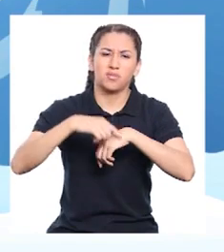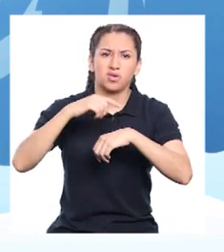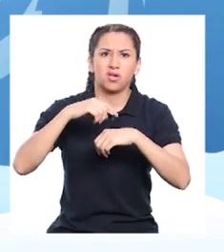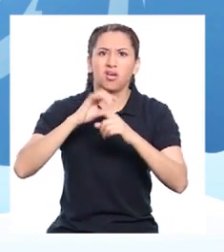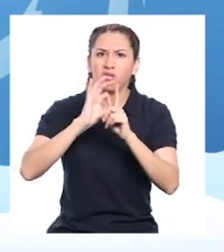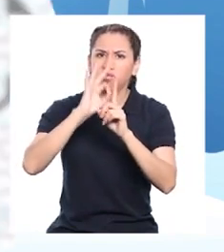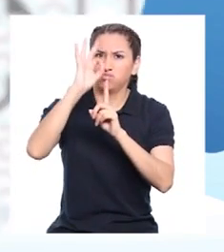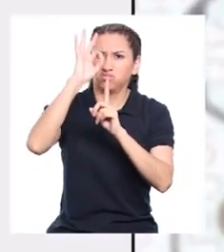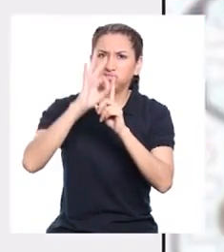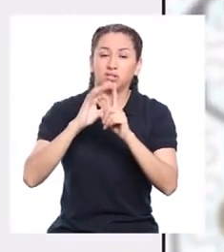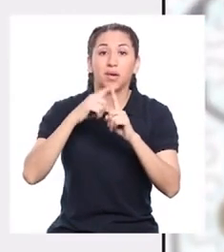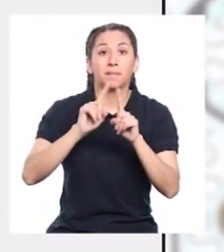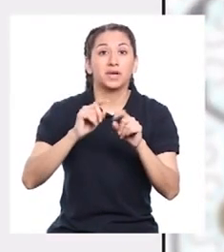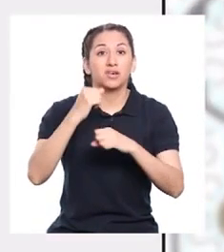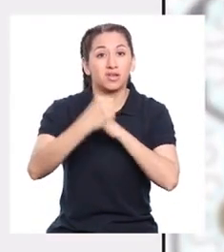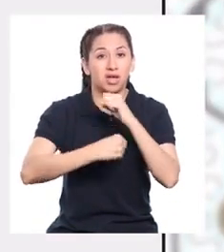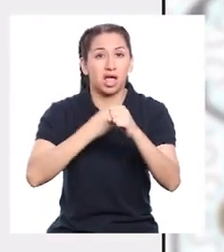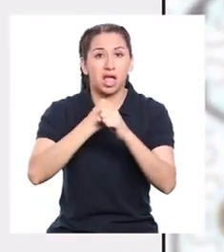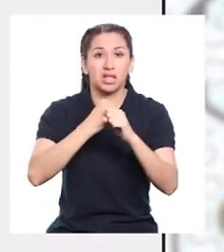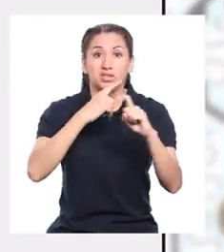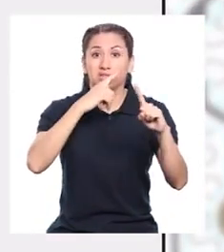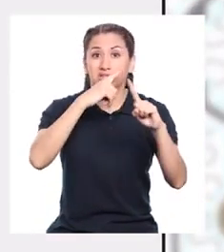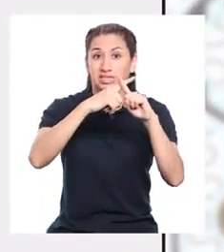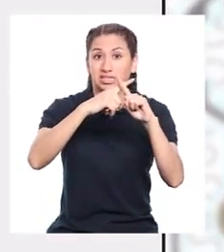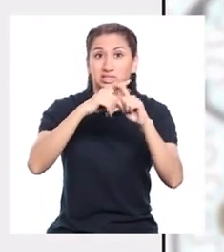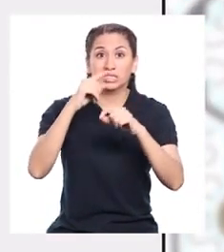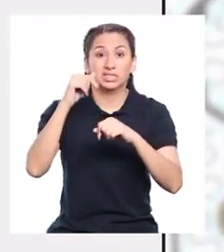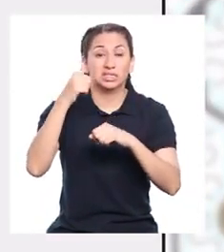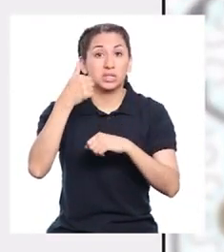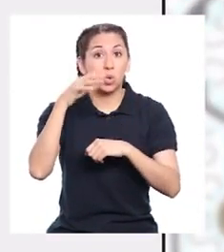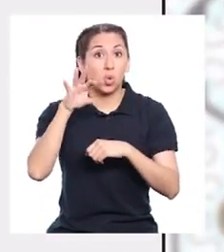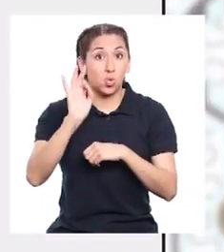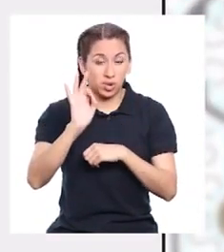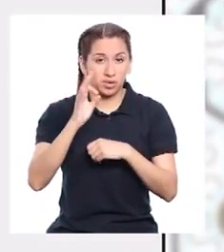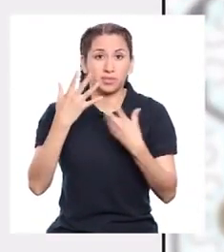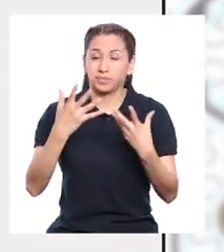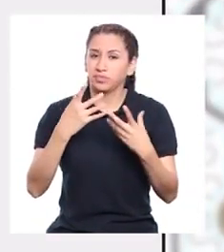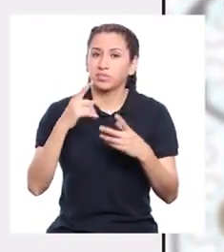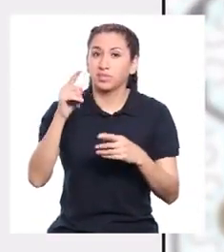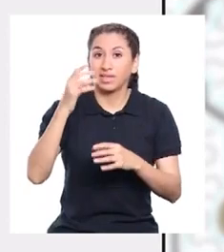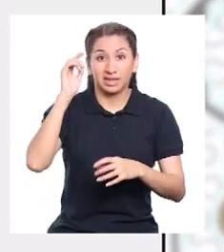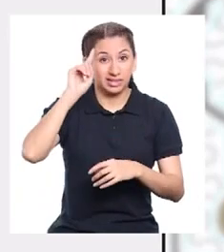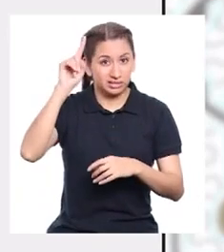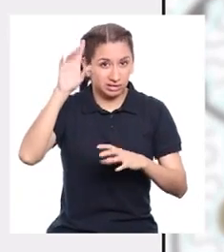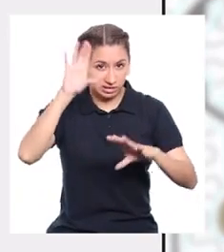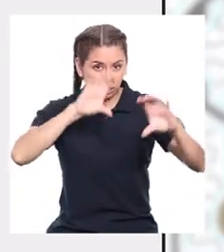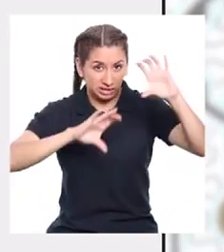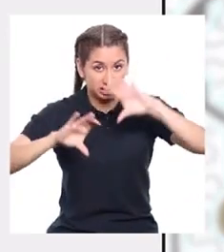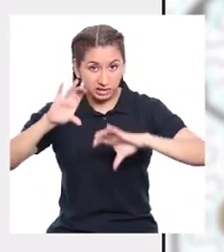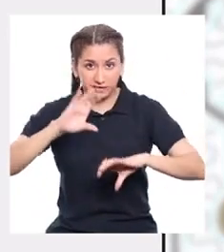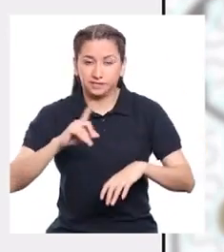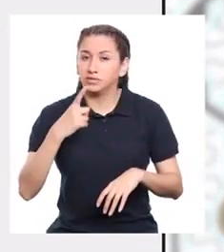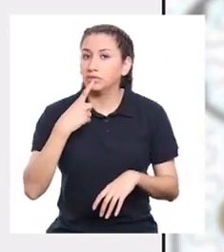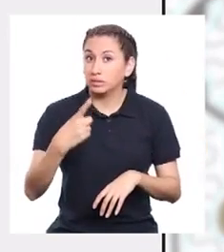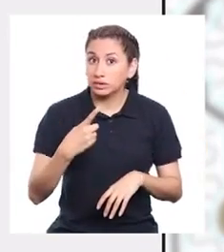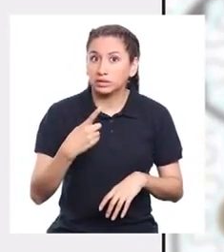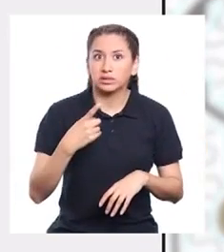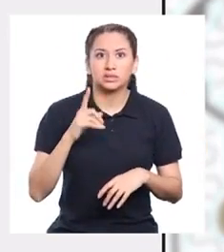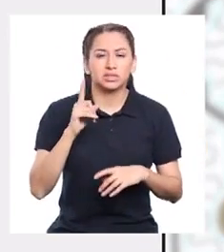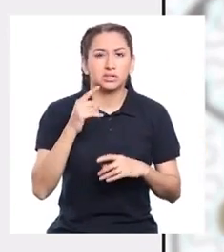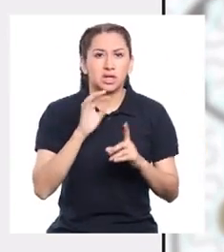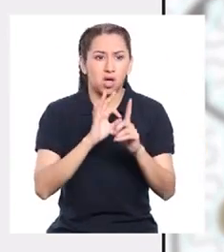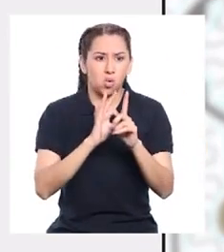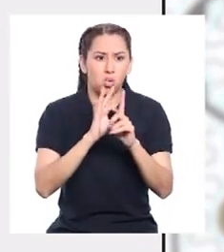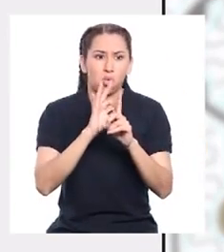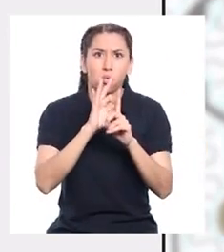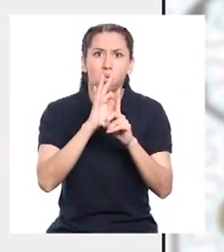Pero a partir del siglo XIX, al medir la temperatura del planeta, los científicos de esa época descubrieron que la temperatura